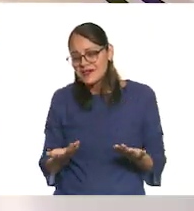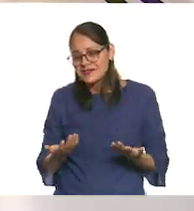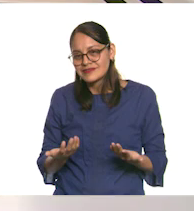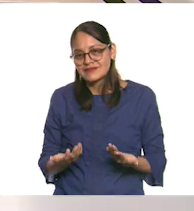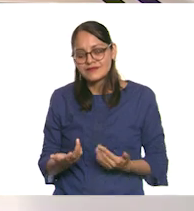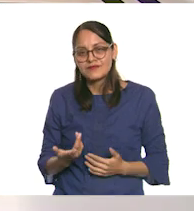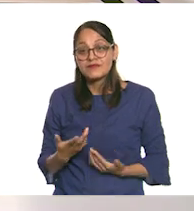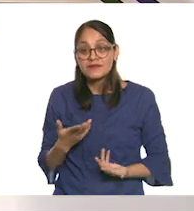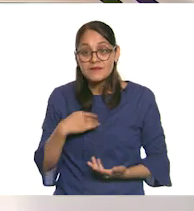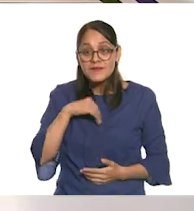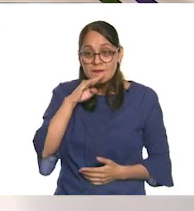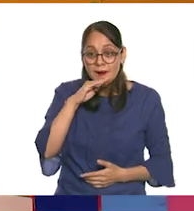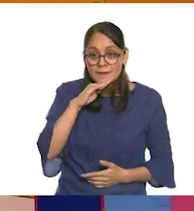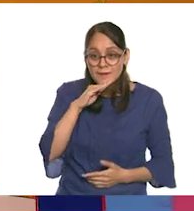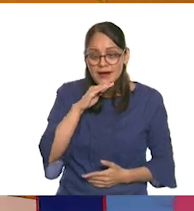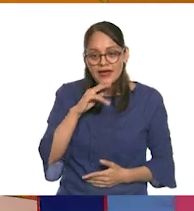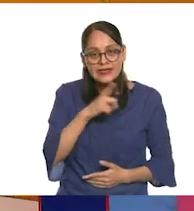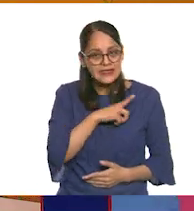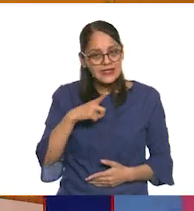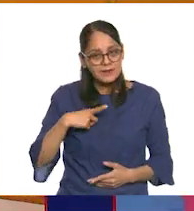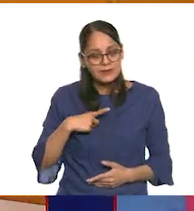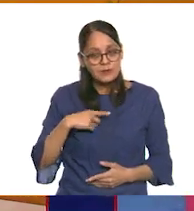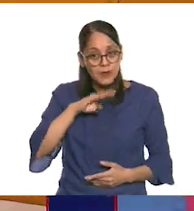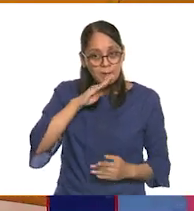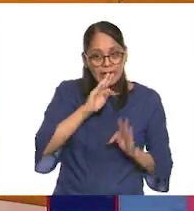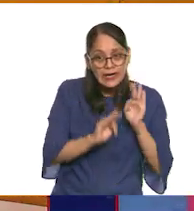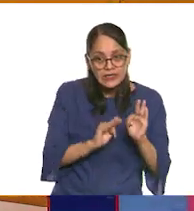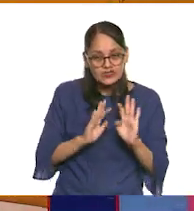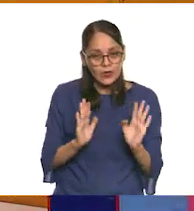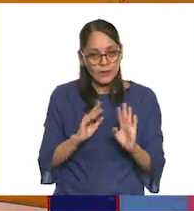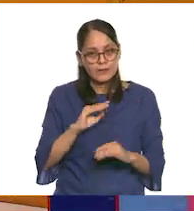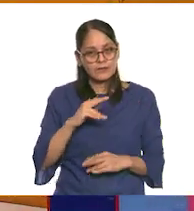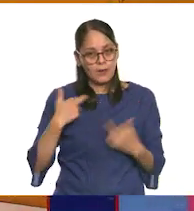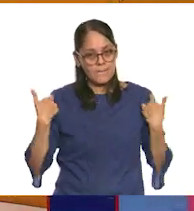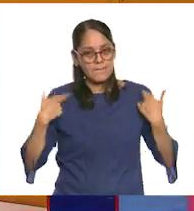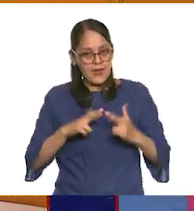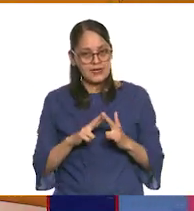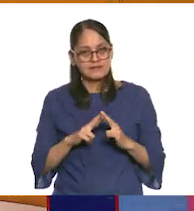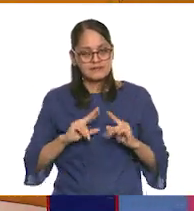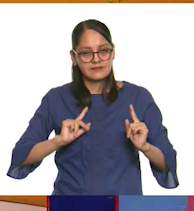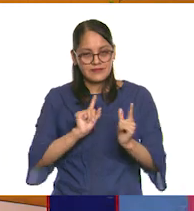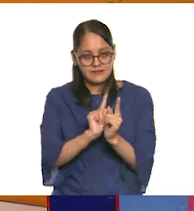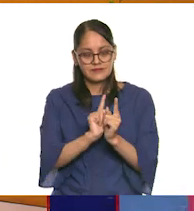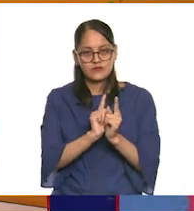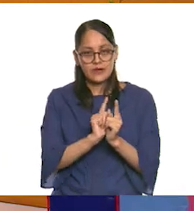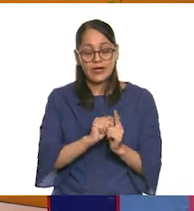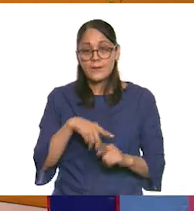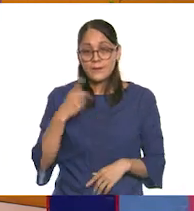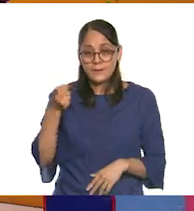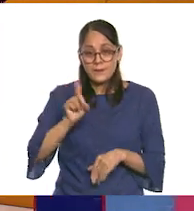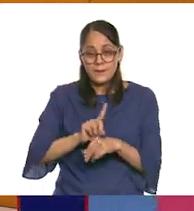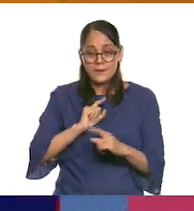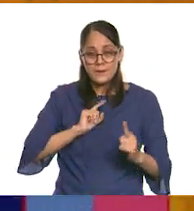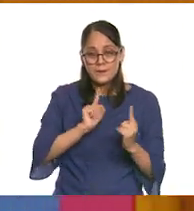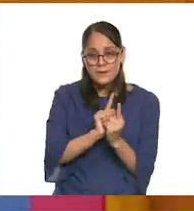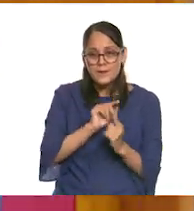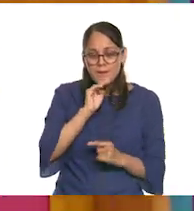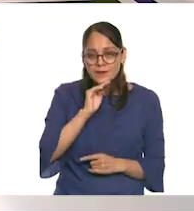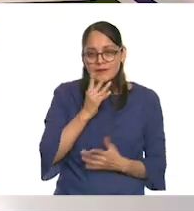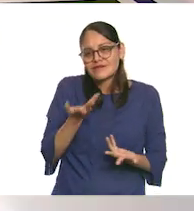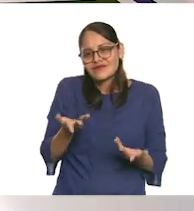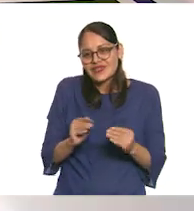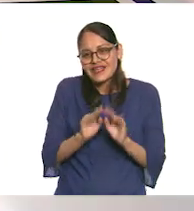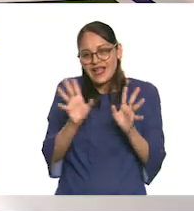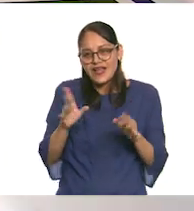Y pues mi mamá tenía que actuar como maestra. Claro. En ese momento no era mi mamá, era una maestra, y hacía lo que